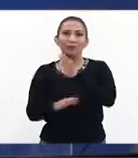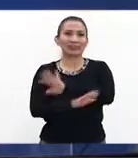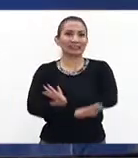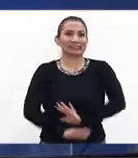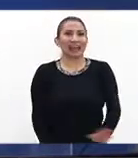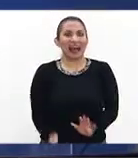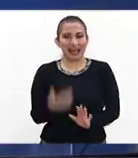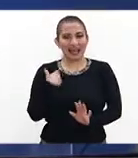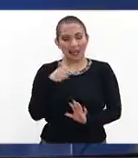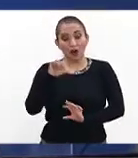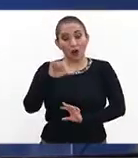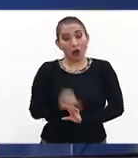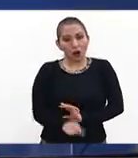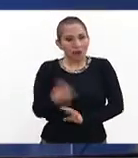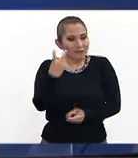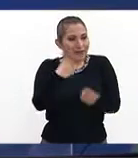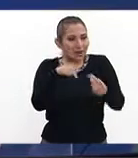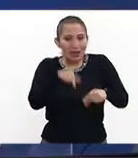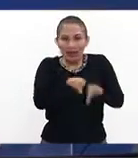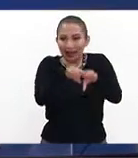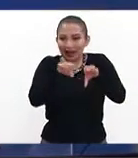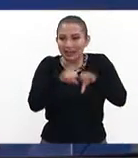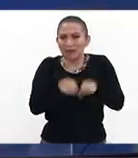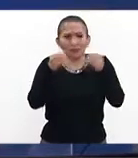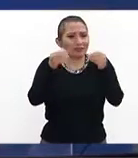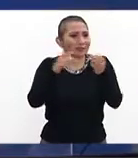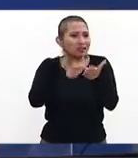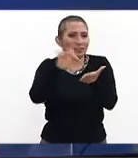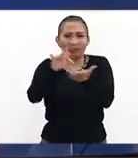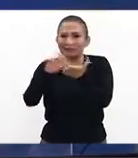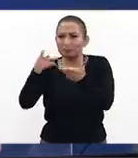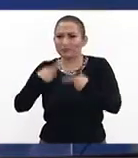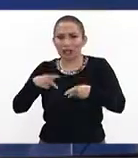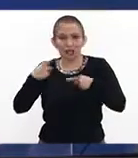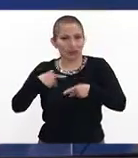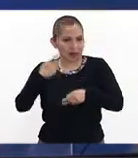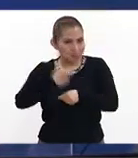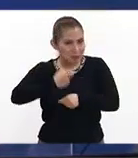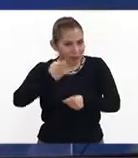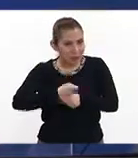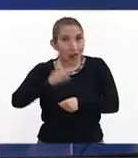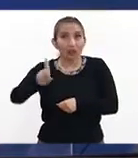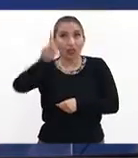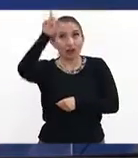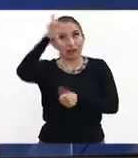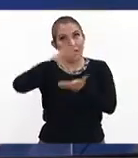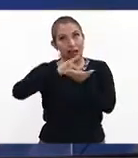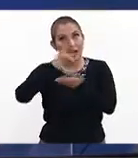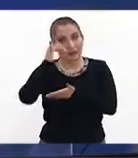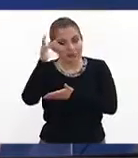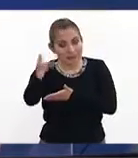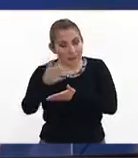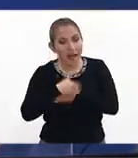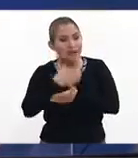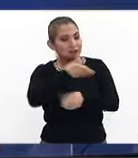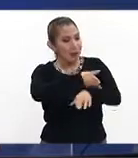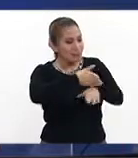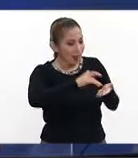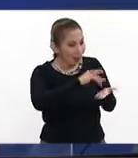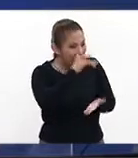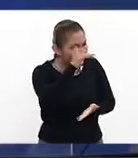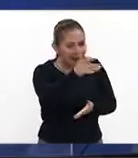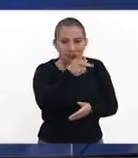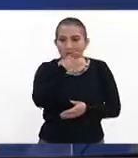claro, hoy leo aquí gracias a mucha gente, primeramente a Dios, mi familia,